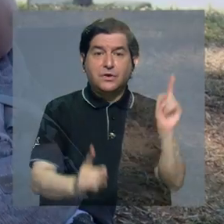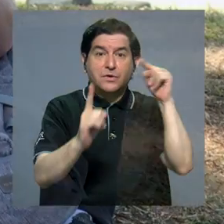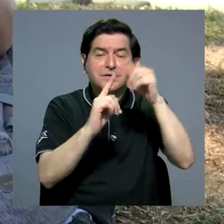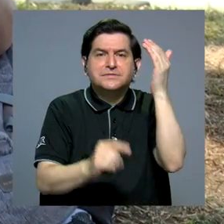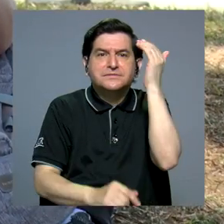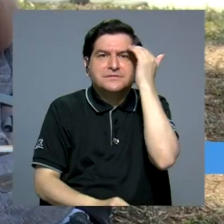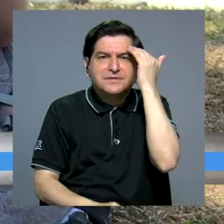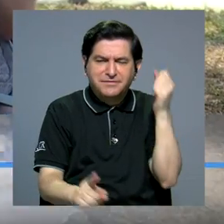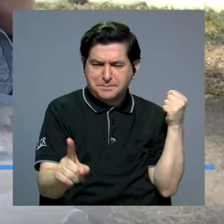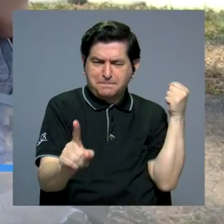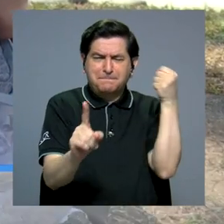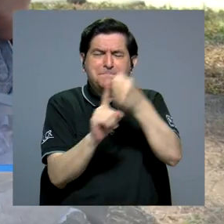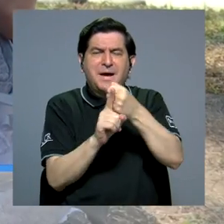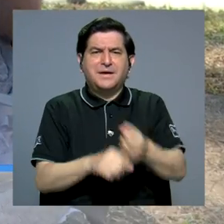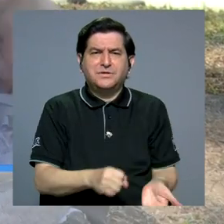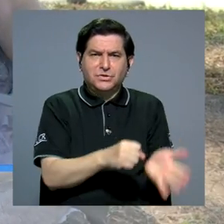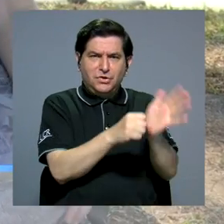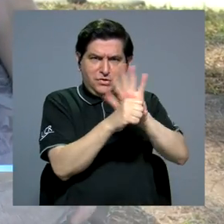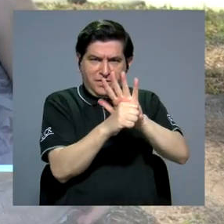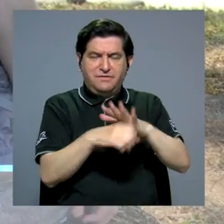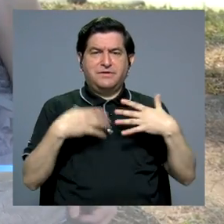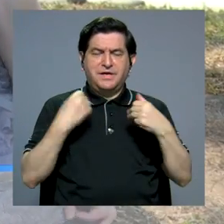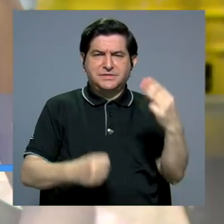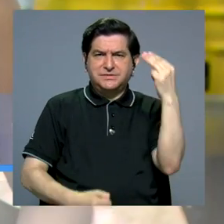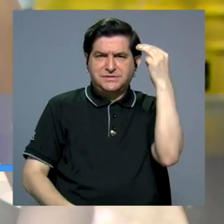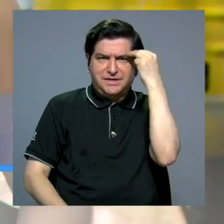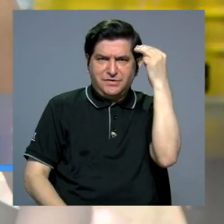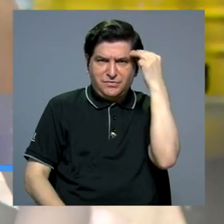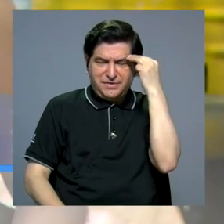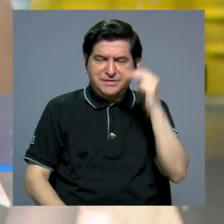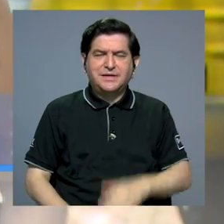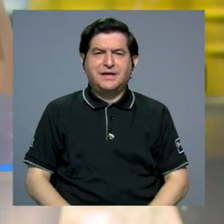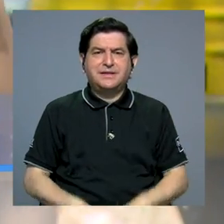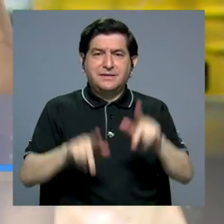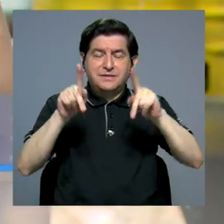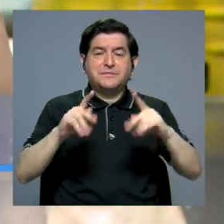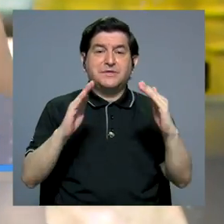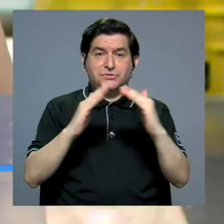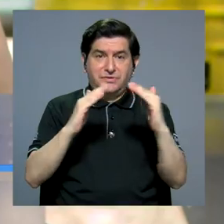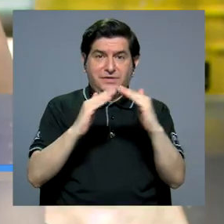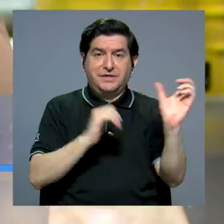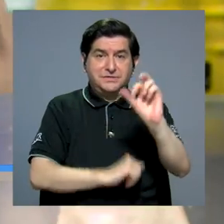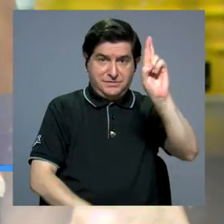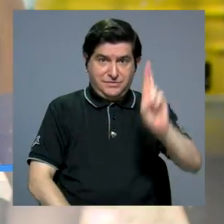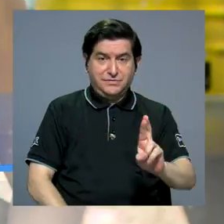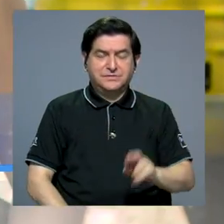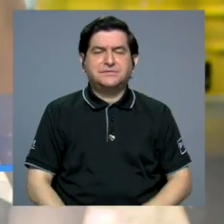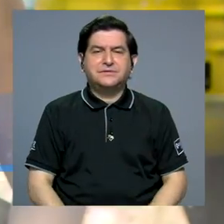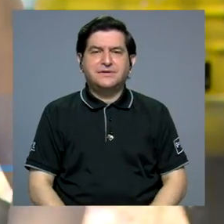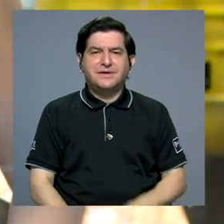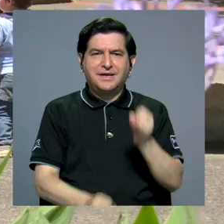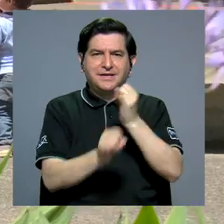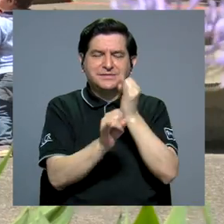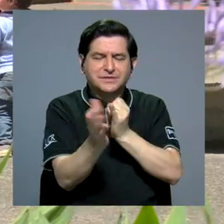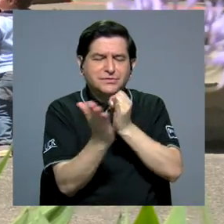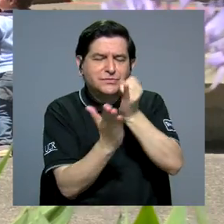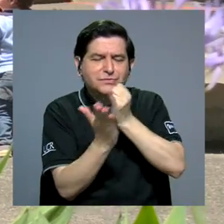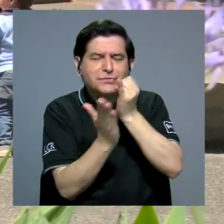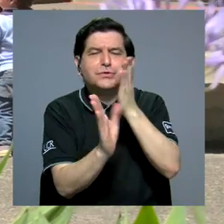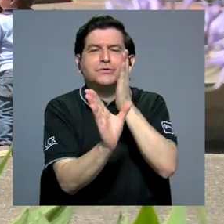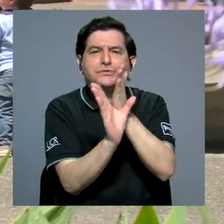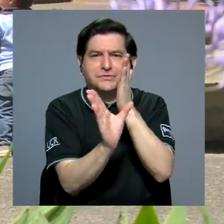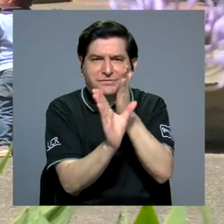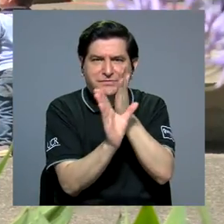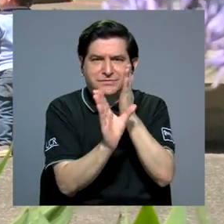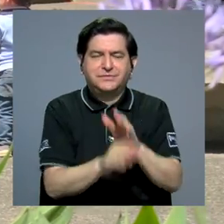Con el fin de conocer el impacto de la COVID-19 en la salud mental de los y las habitantes de Costa Rica, el Instituto